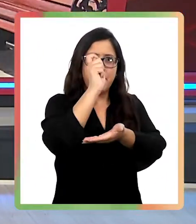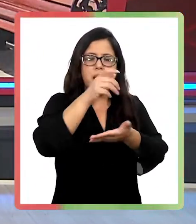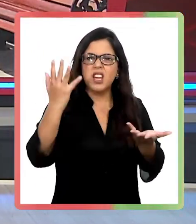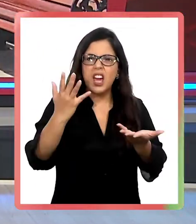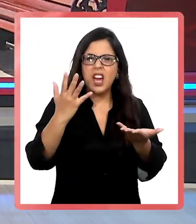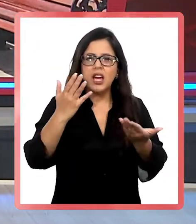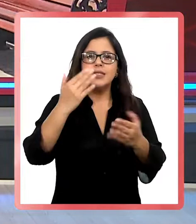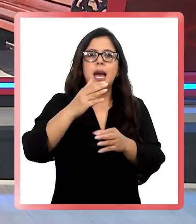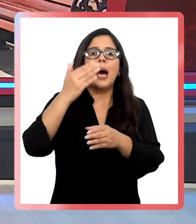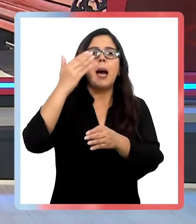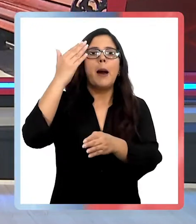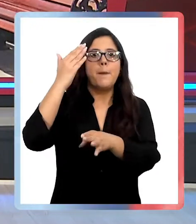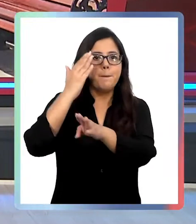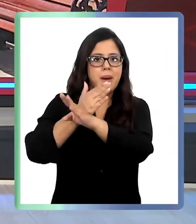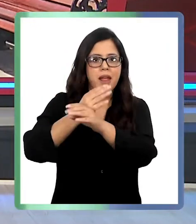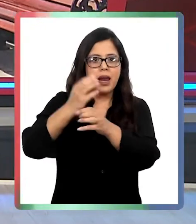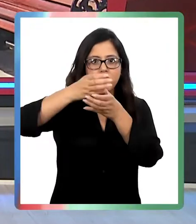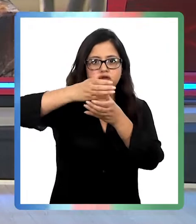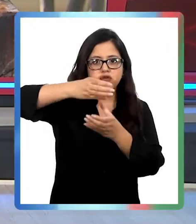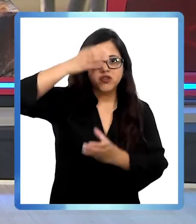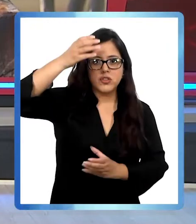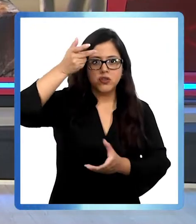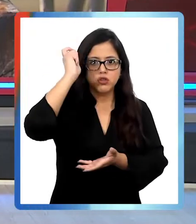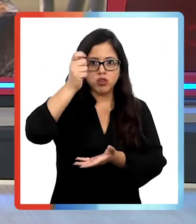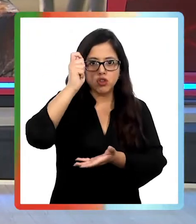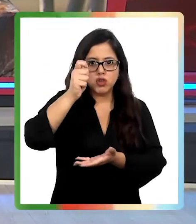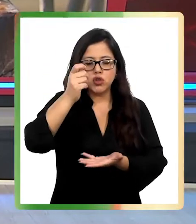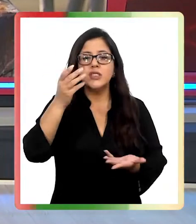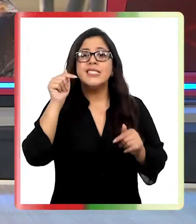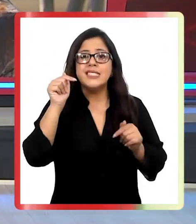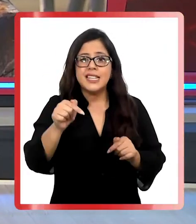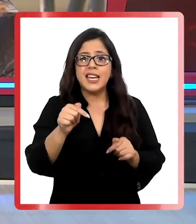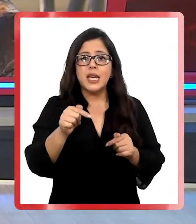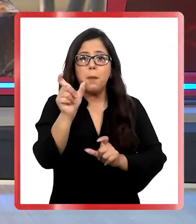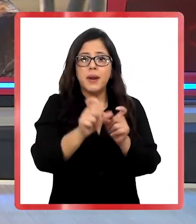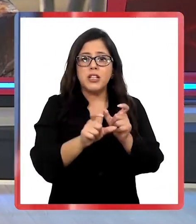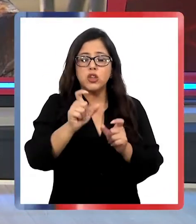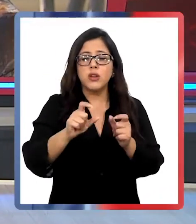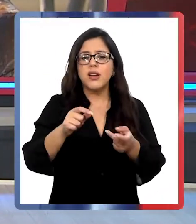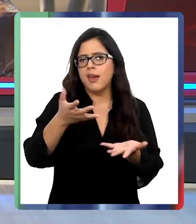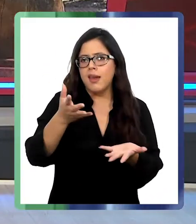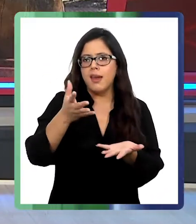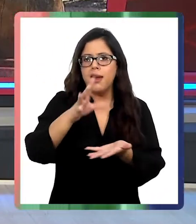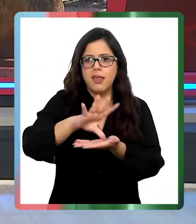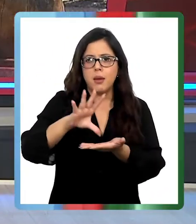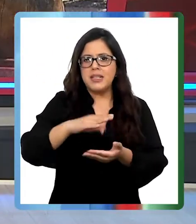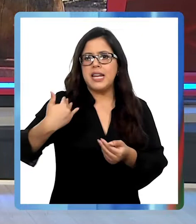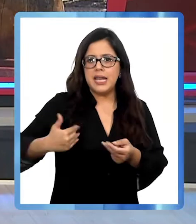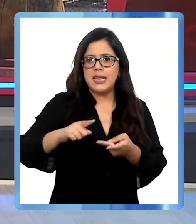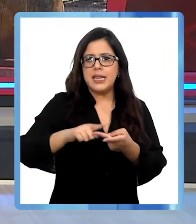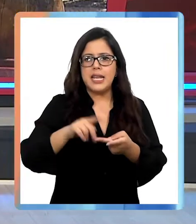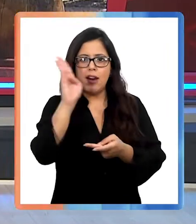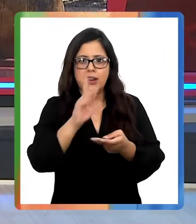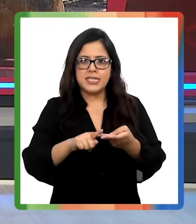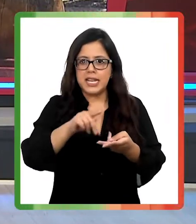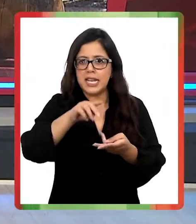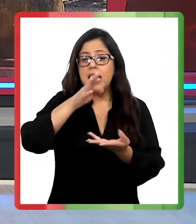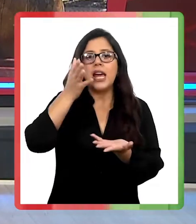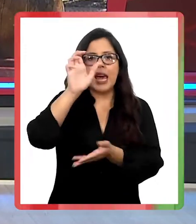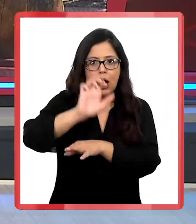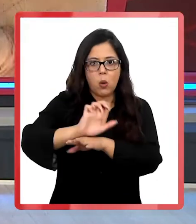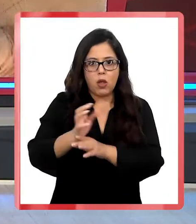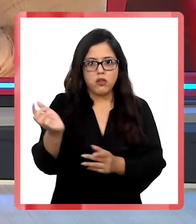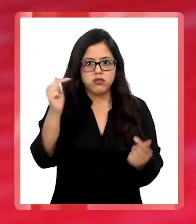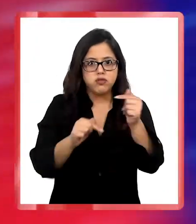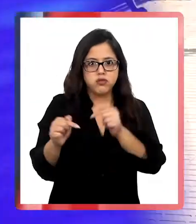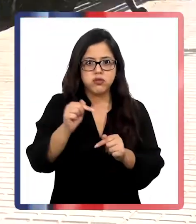madera. Este año, este evento reunió a representantes de nuestro país, de Argentina, Brasil y Ecuador. TVU, Universidad de Concepción, nos